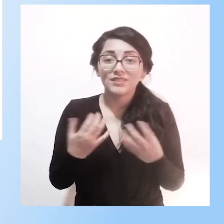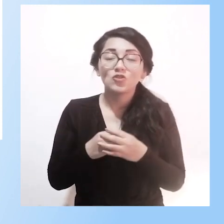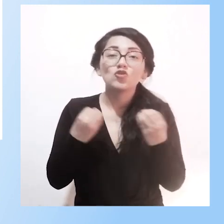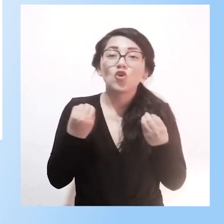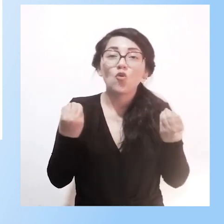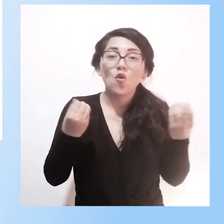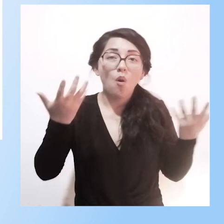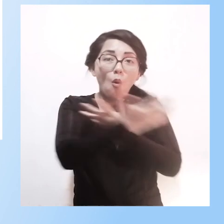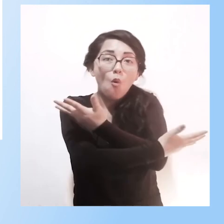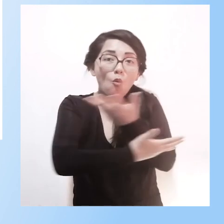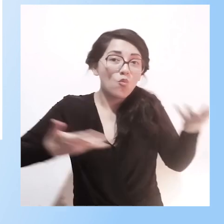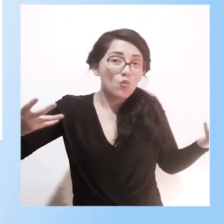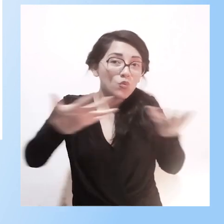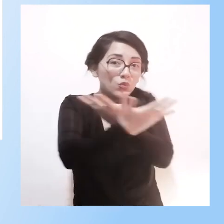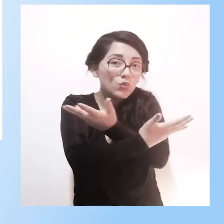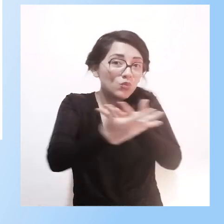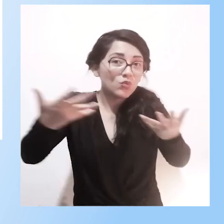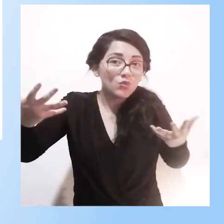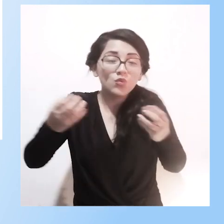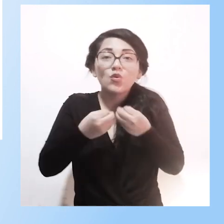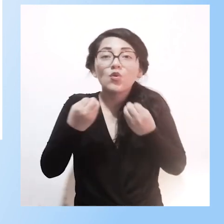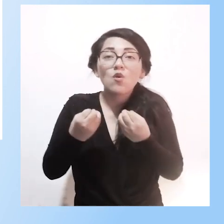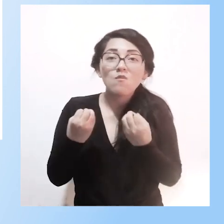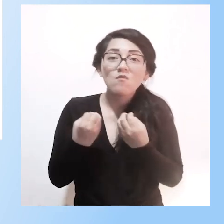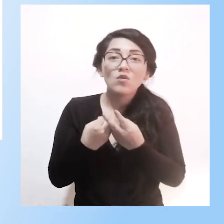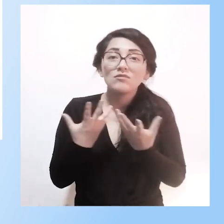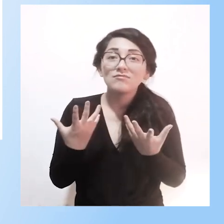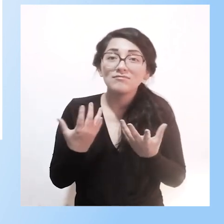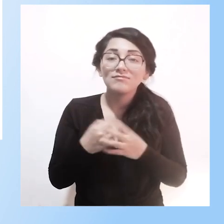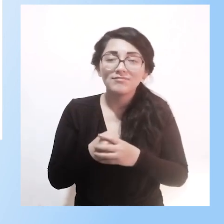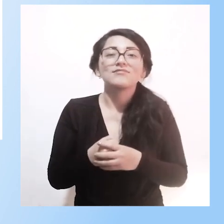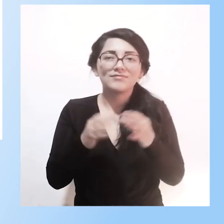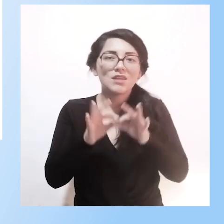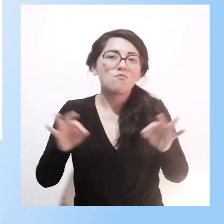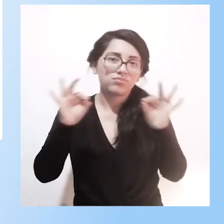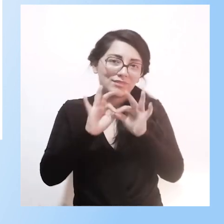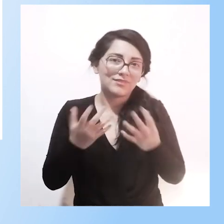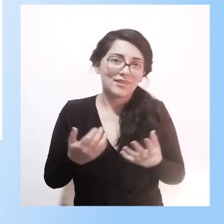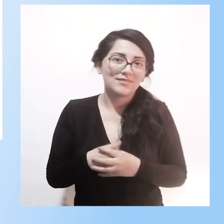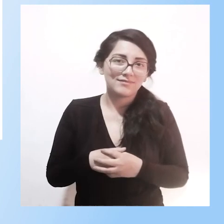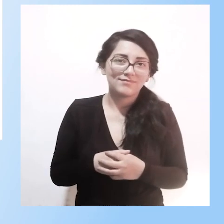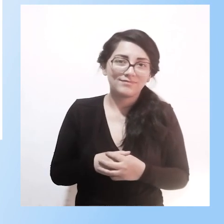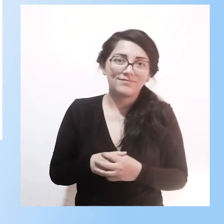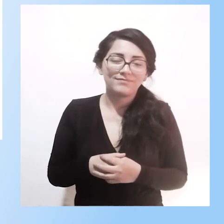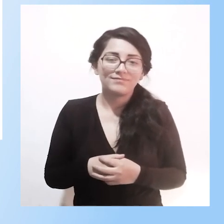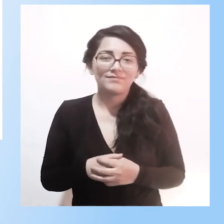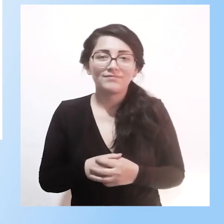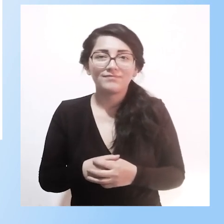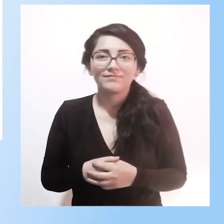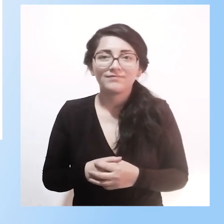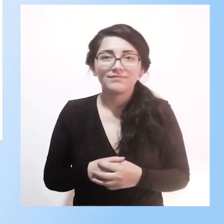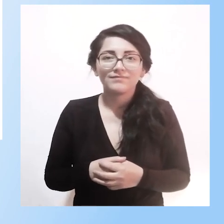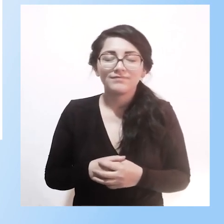intercambio para traerlo a la realidad de la escuela muchísimas gracias Lea por que nos